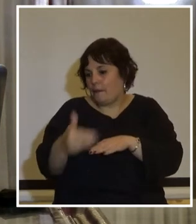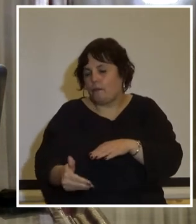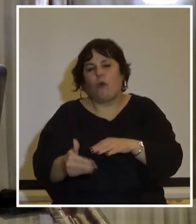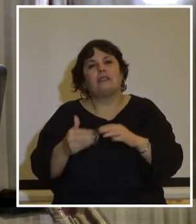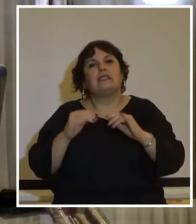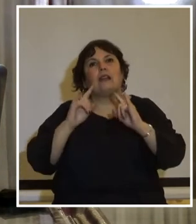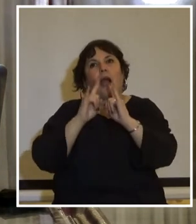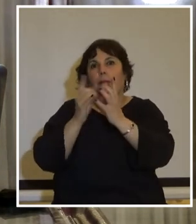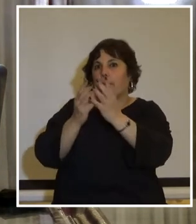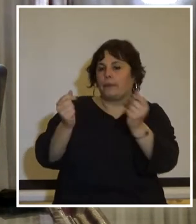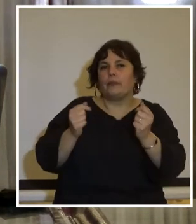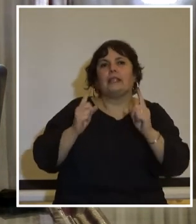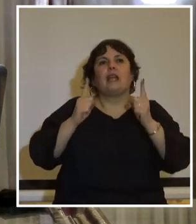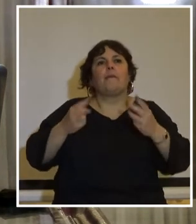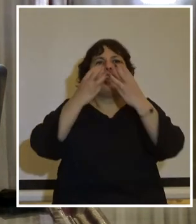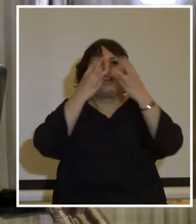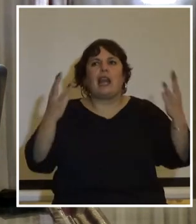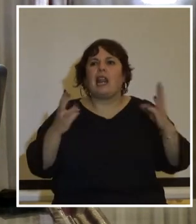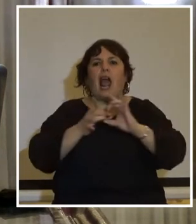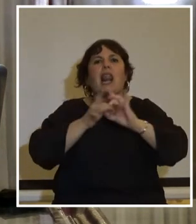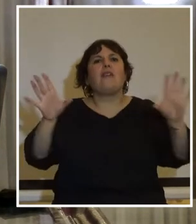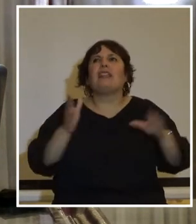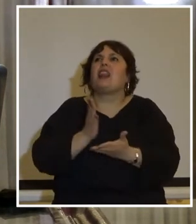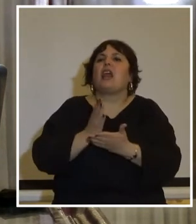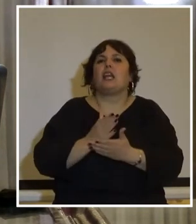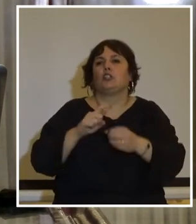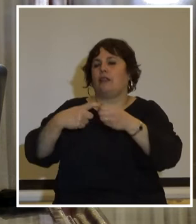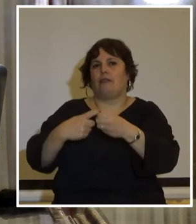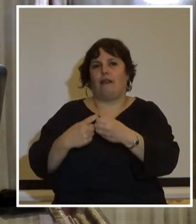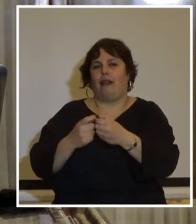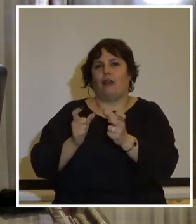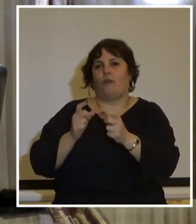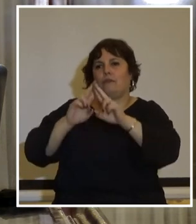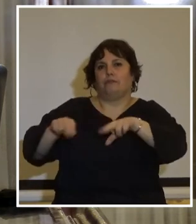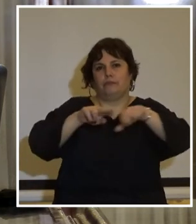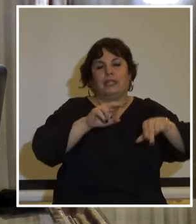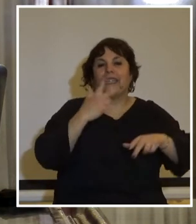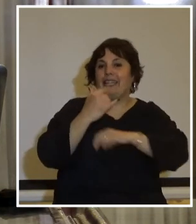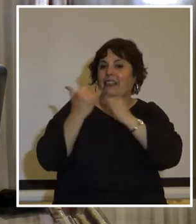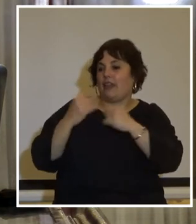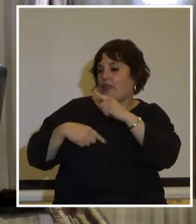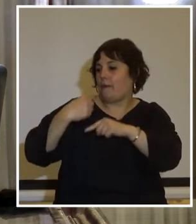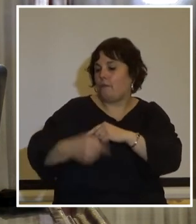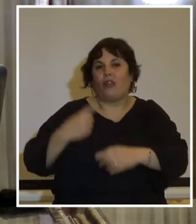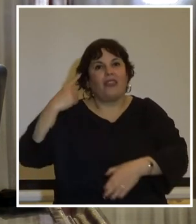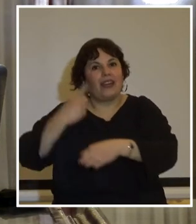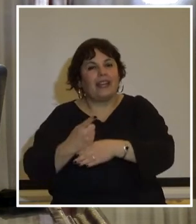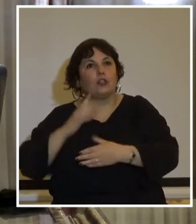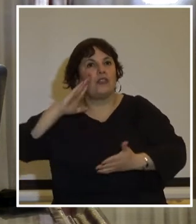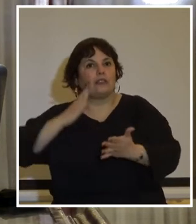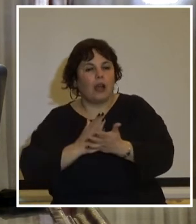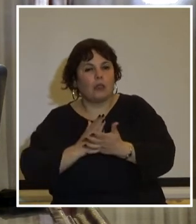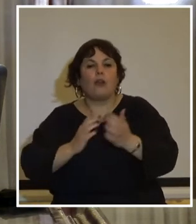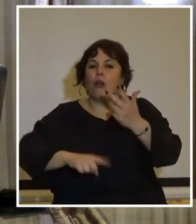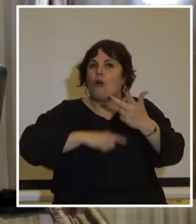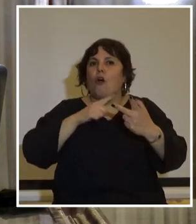cámaras que se asistirá a la supresión genérica de las libertades y derechos sindicales tres días después del decreto que instalaba la dictadura se emite